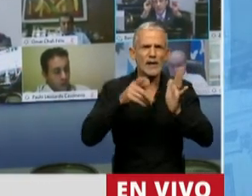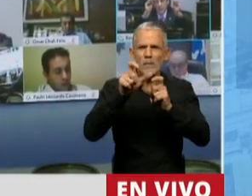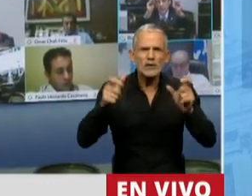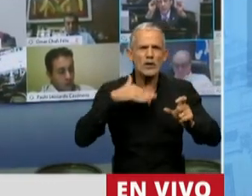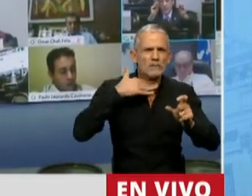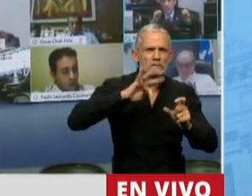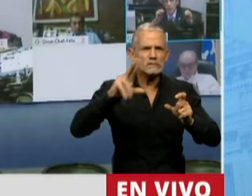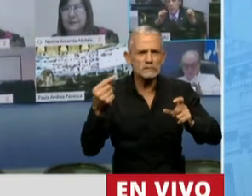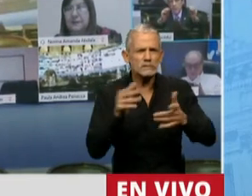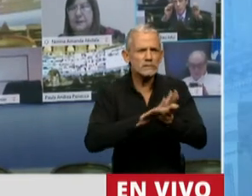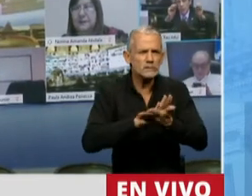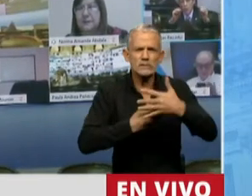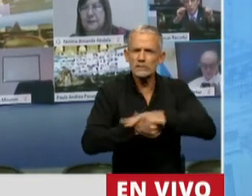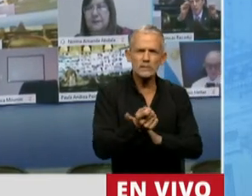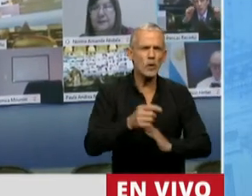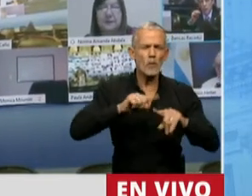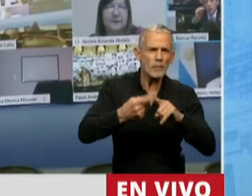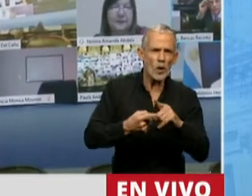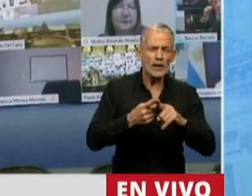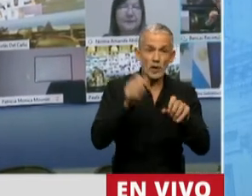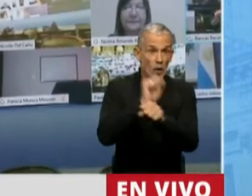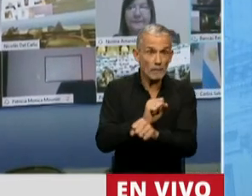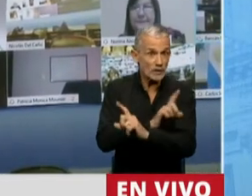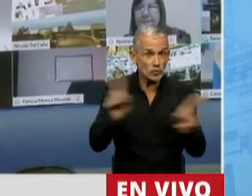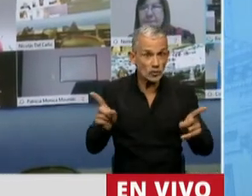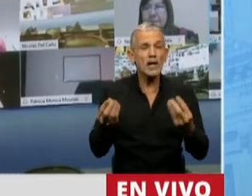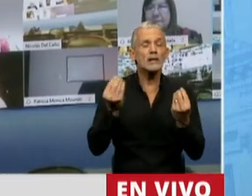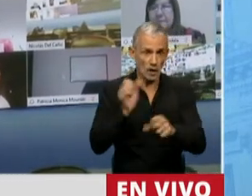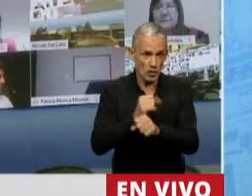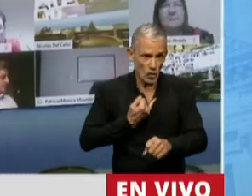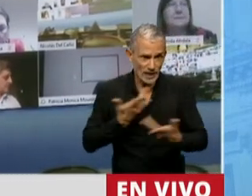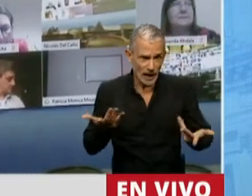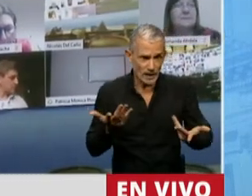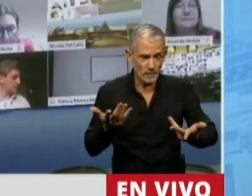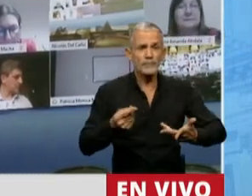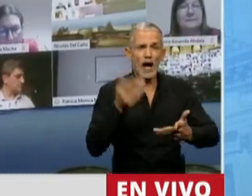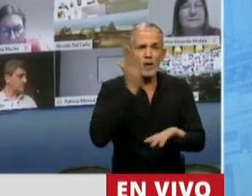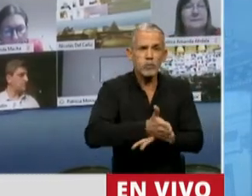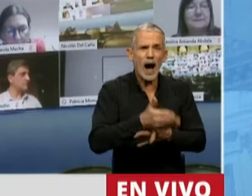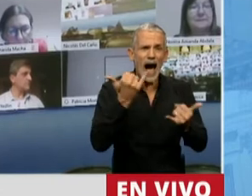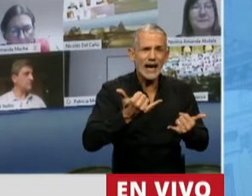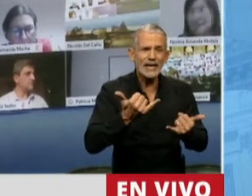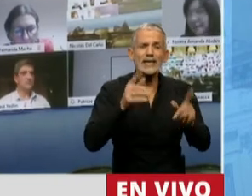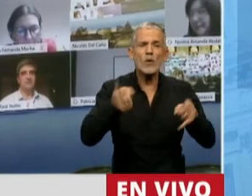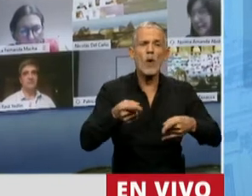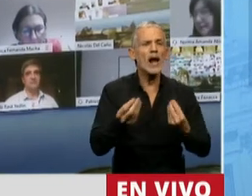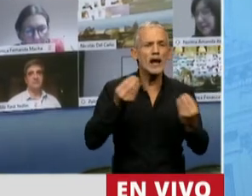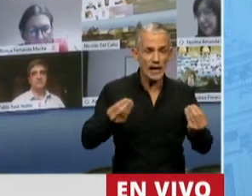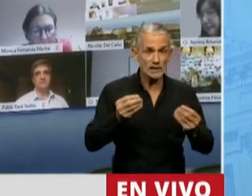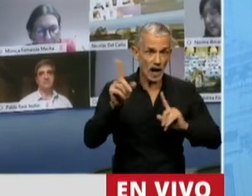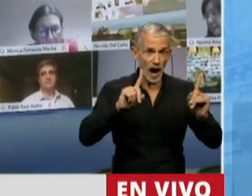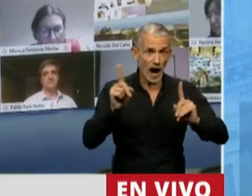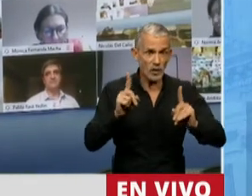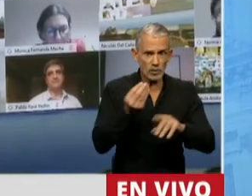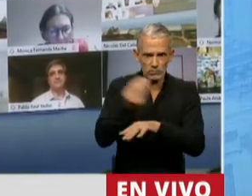producto de la corrupción, políticos que en vez de estar presos o tener sentencia, algunos